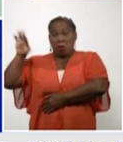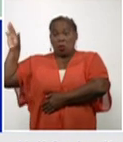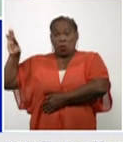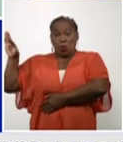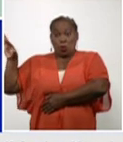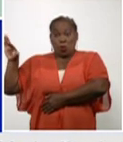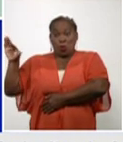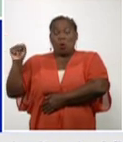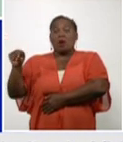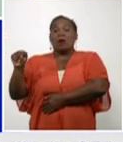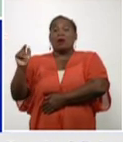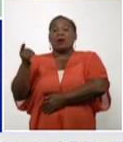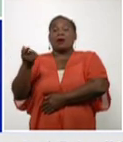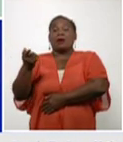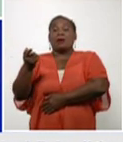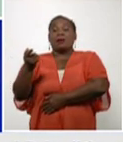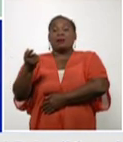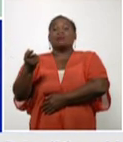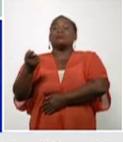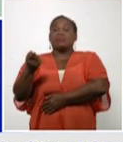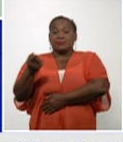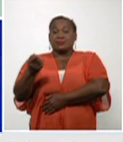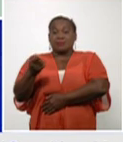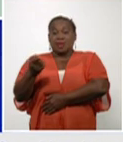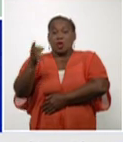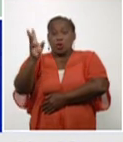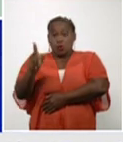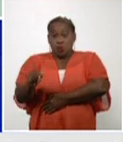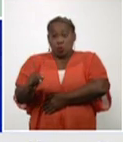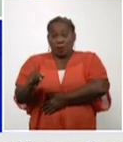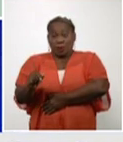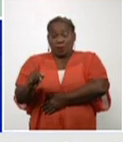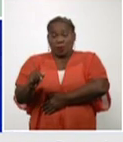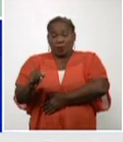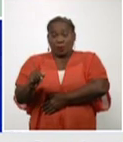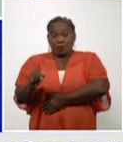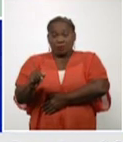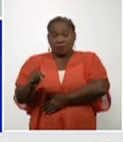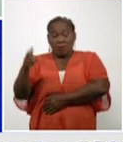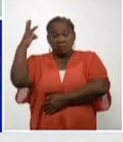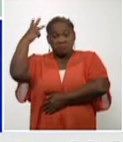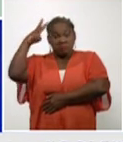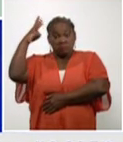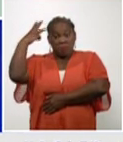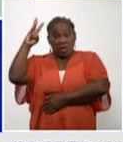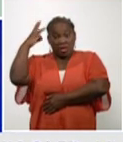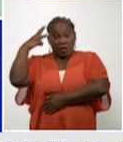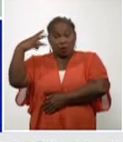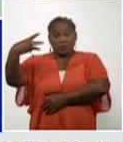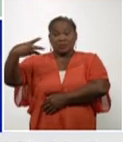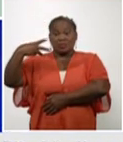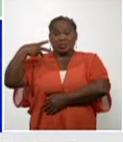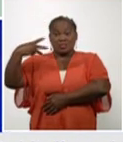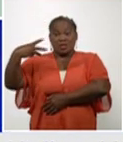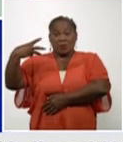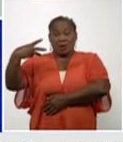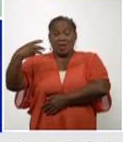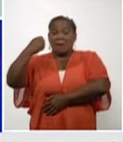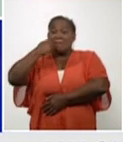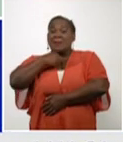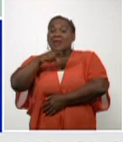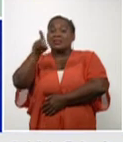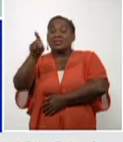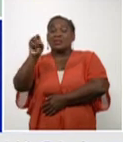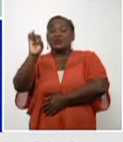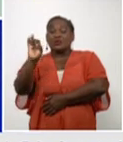número de casos, sin embargo, en números absolutos, está en el tercer lugar con más de 174